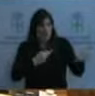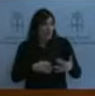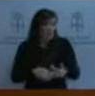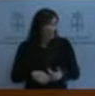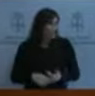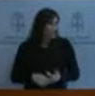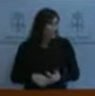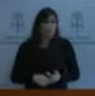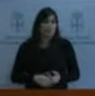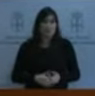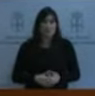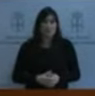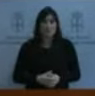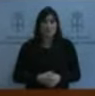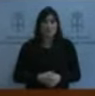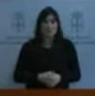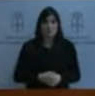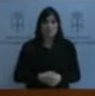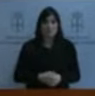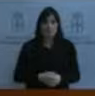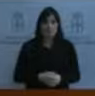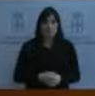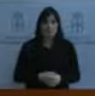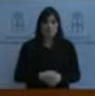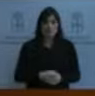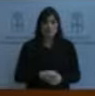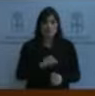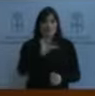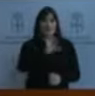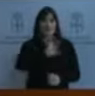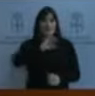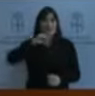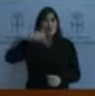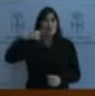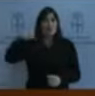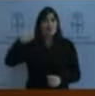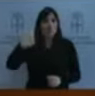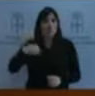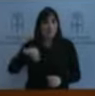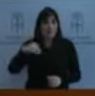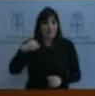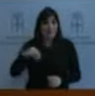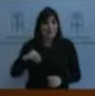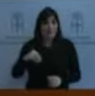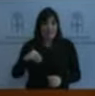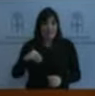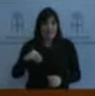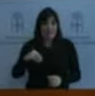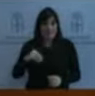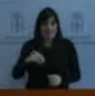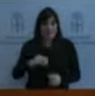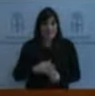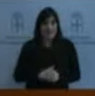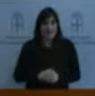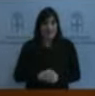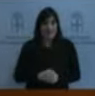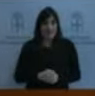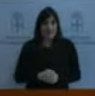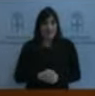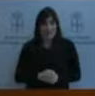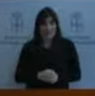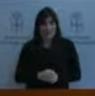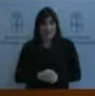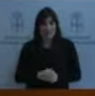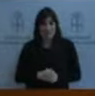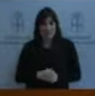Señor presidente, a las dificultades que tradicionalmente se dan para vivir en el mundo rural, derivadas del